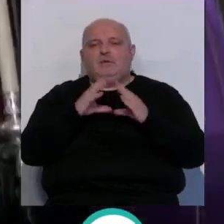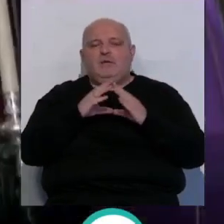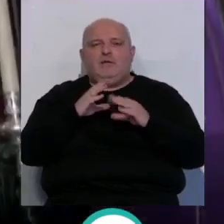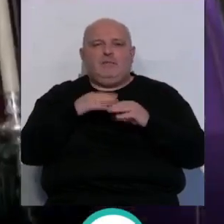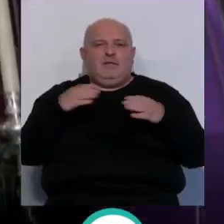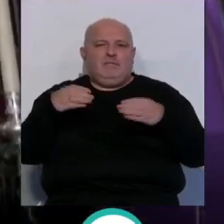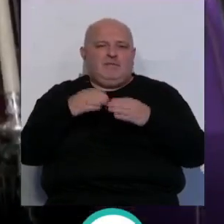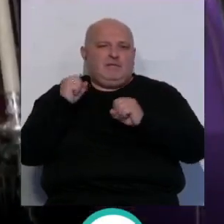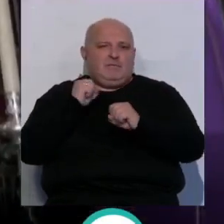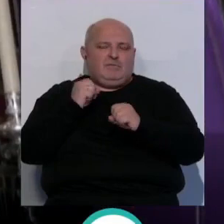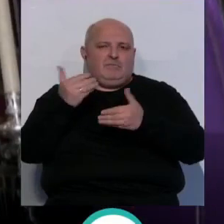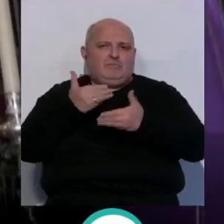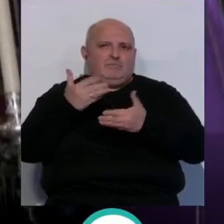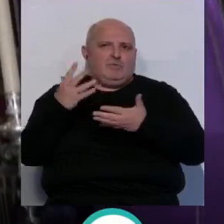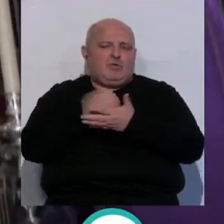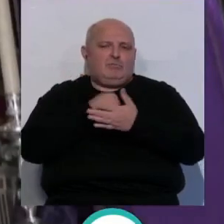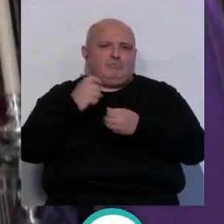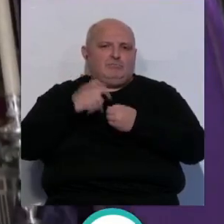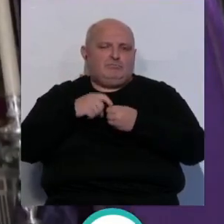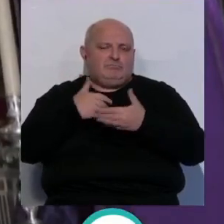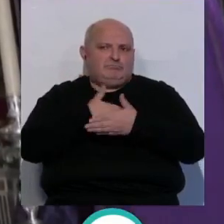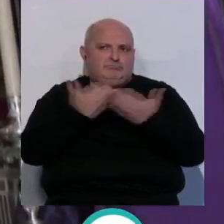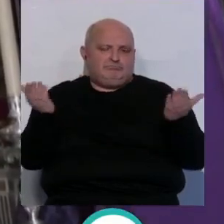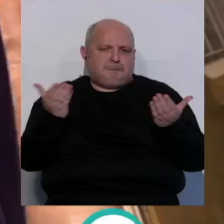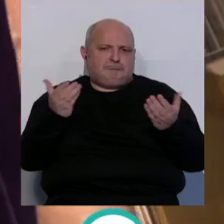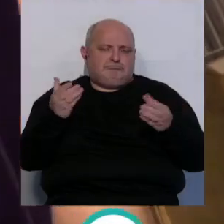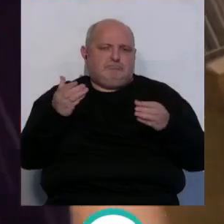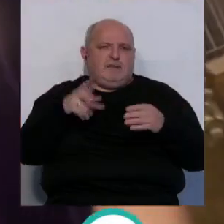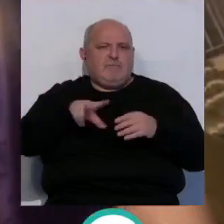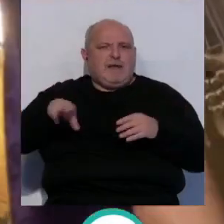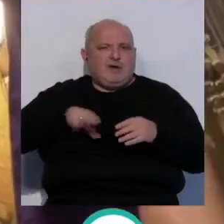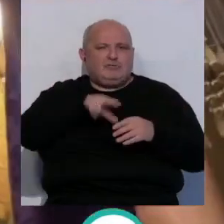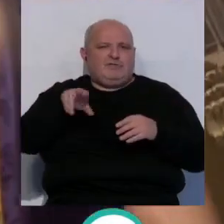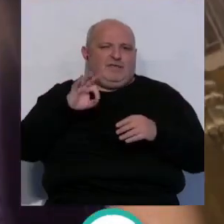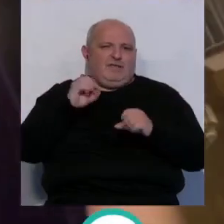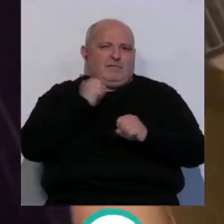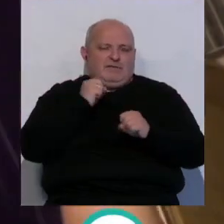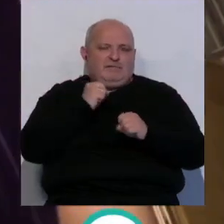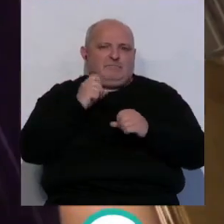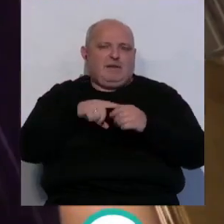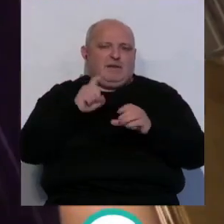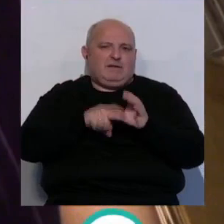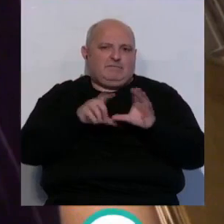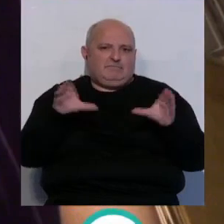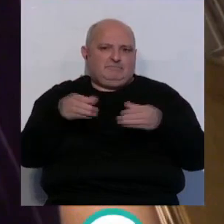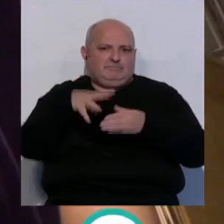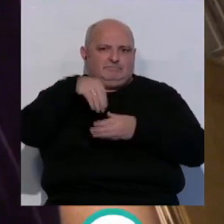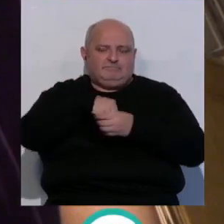hermandad, a la que están invitadas todas las corporaciones gaditanas, además de los hermanos de la cofradía y los cofrades en general.